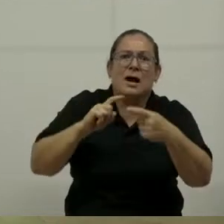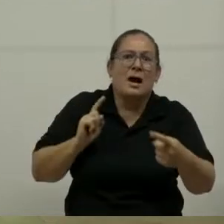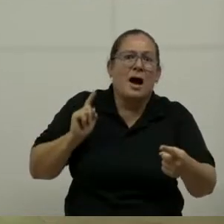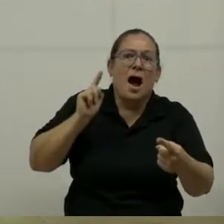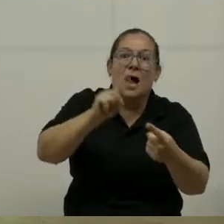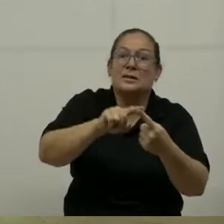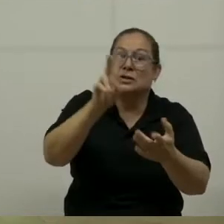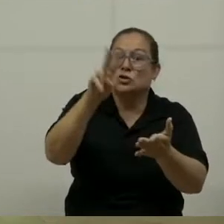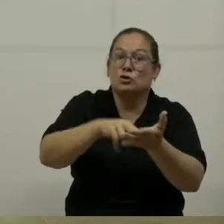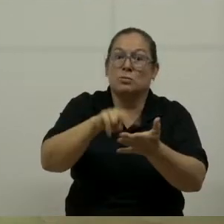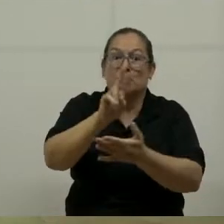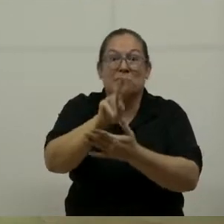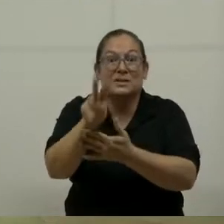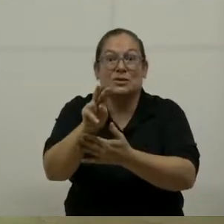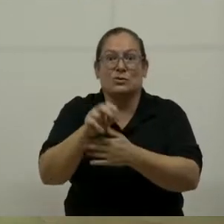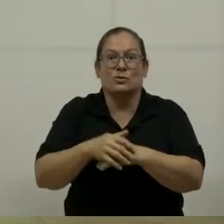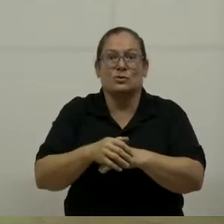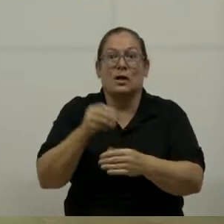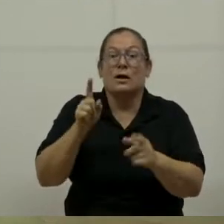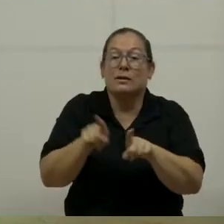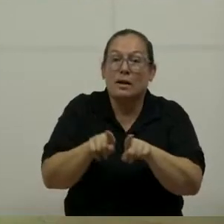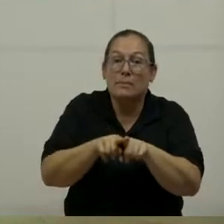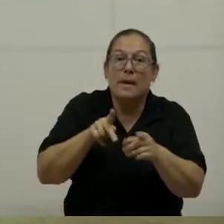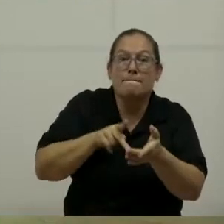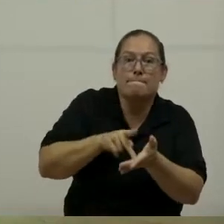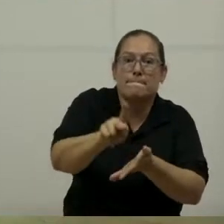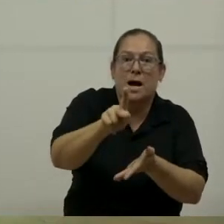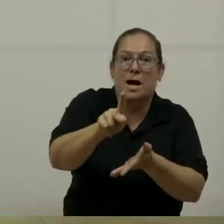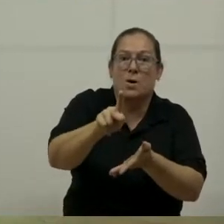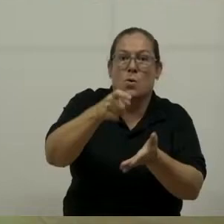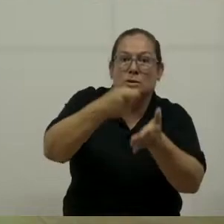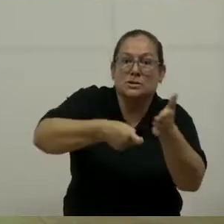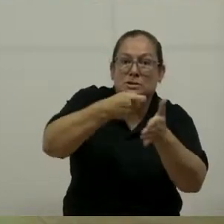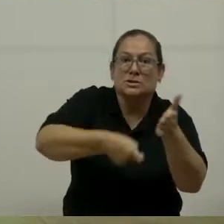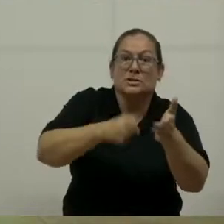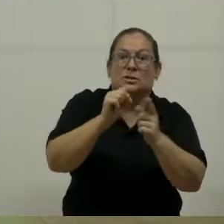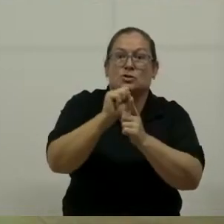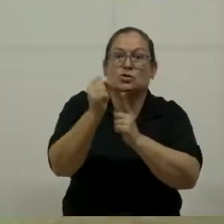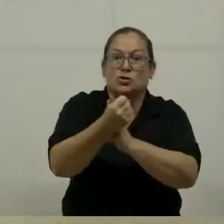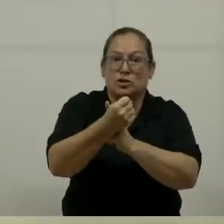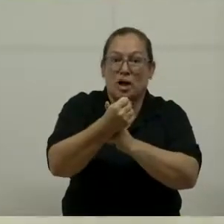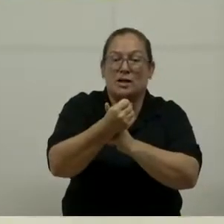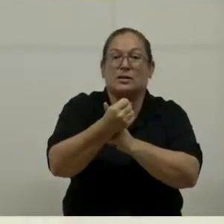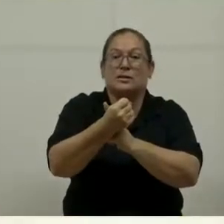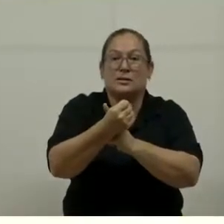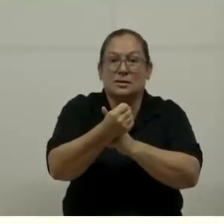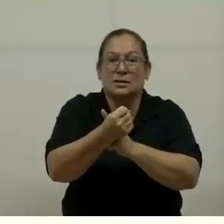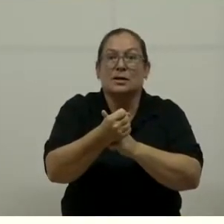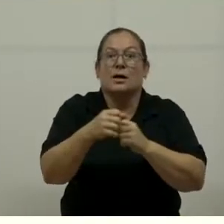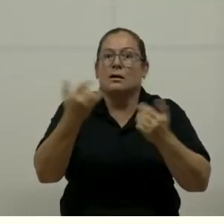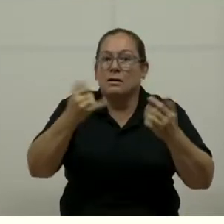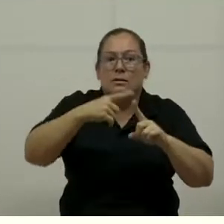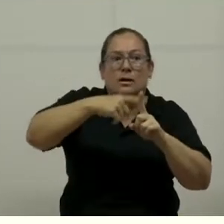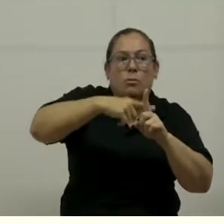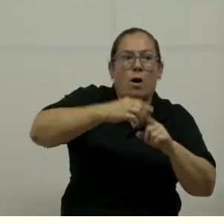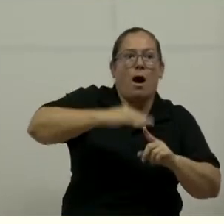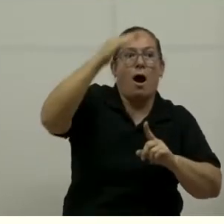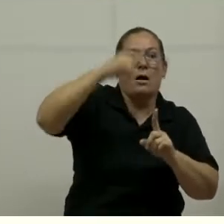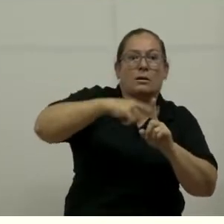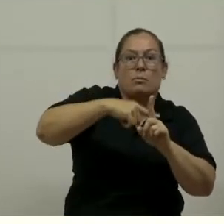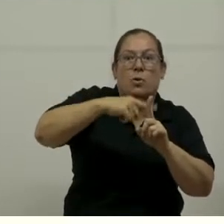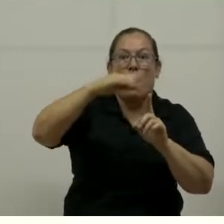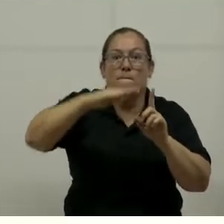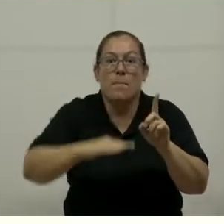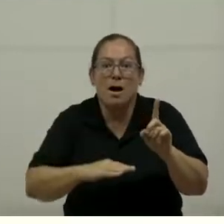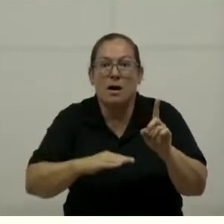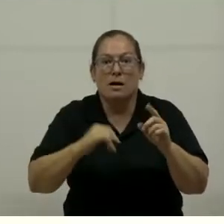22. Y lo mismo con el pago de cargas sociales por tiempo laborado. Turismo es de por sí de temporada alta y temporada baja, ¿verdad? Es una industria muy